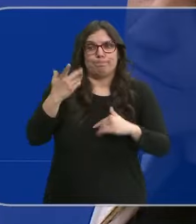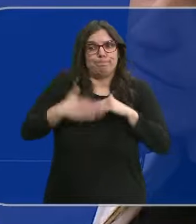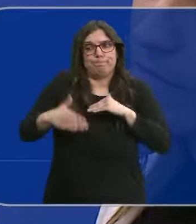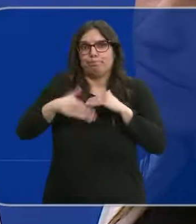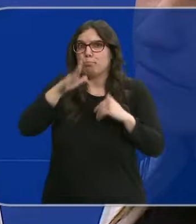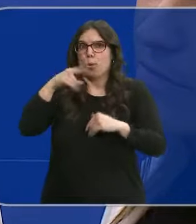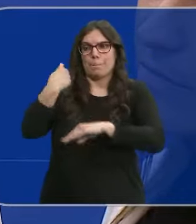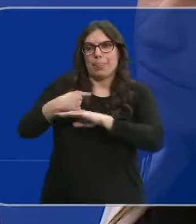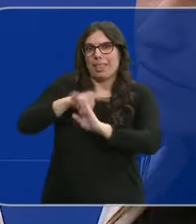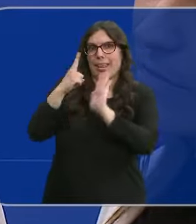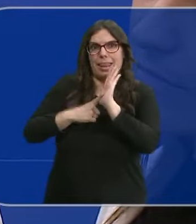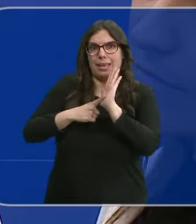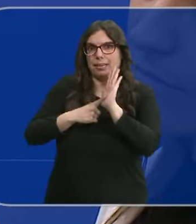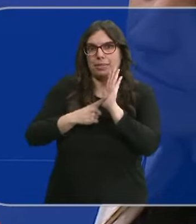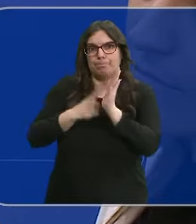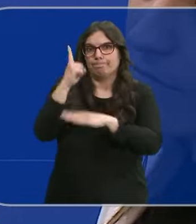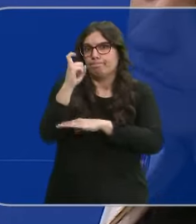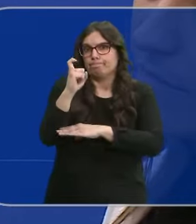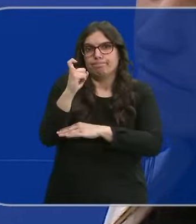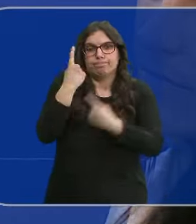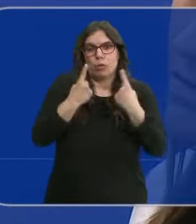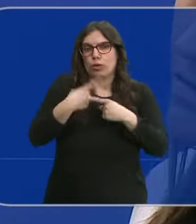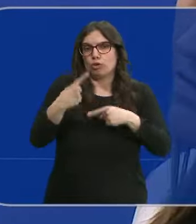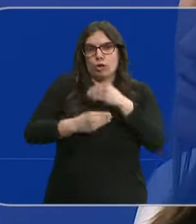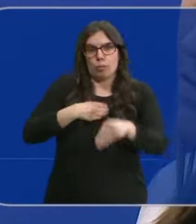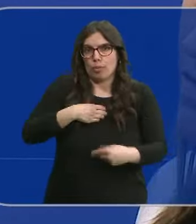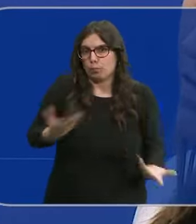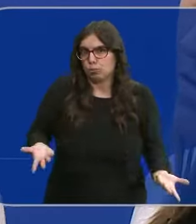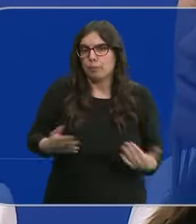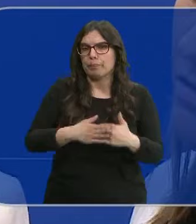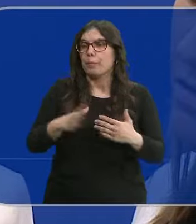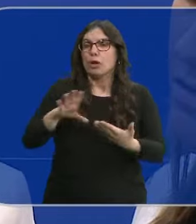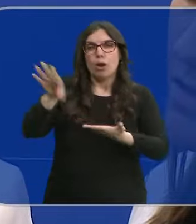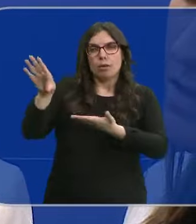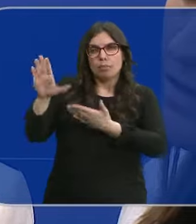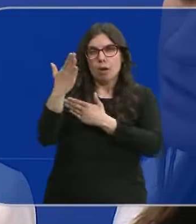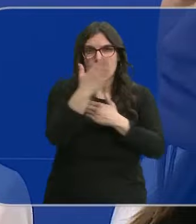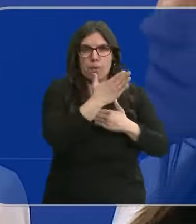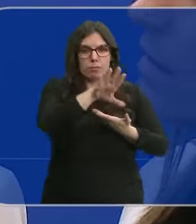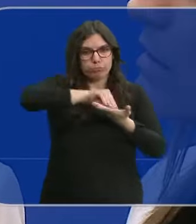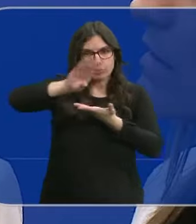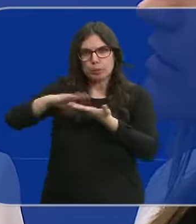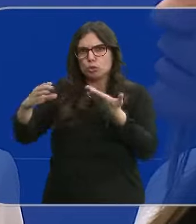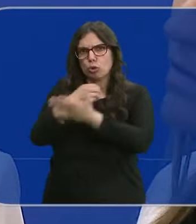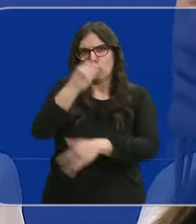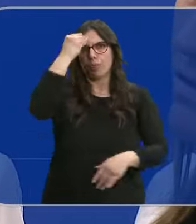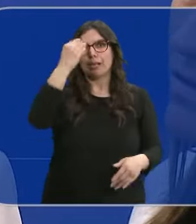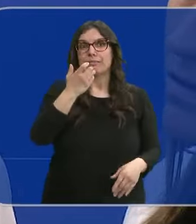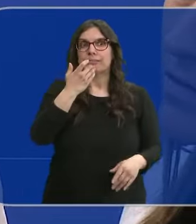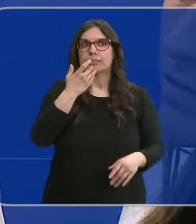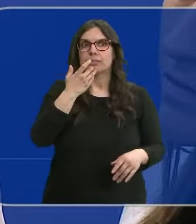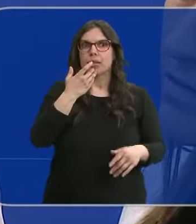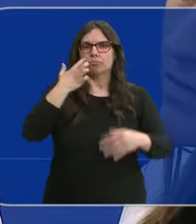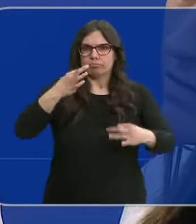la legalidad y hay cosas que no se podrán hacer. No tienen en cuenta todas las alegaciones, si hay defensa,